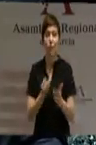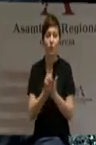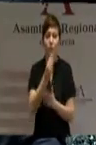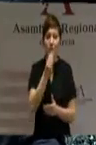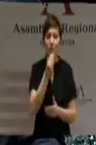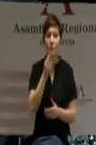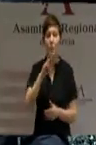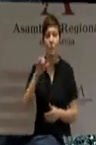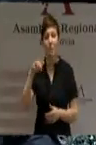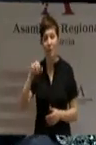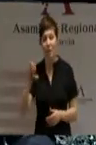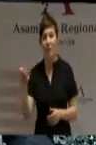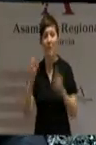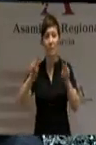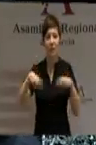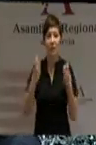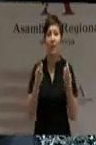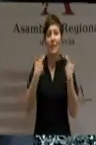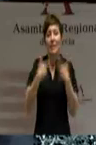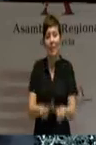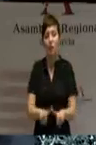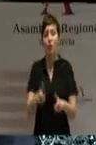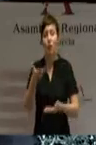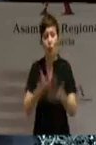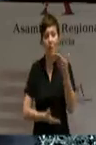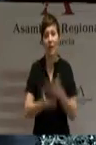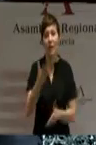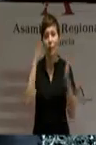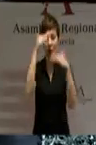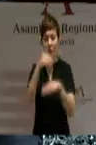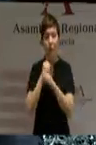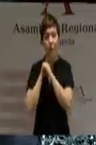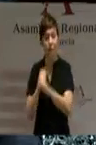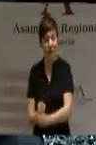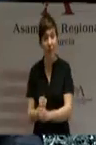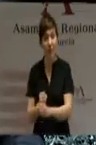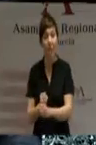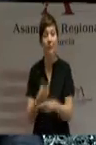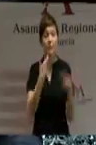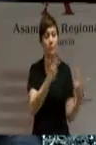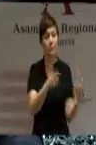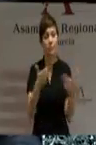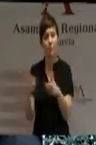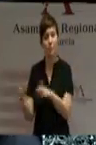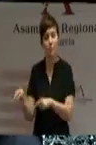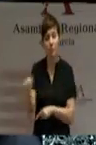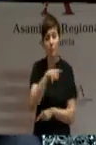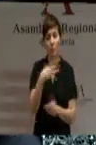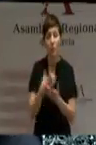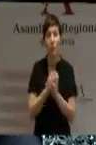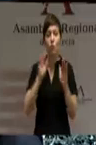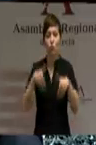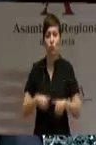las pymes, los emprendedores, el sector cooperativo o la atención a los dependientes, es donde vamos a encontrar la recuperación del empleo.